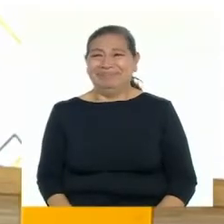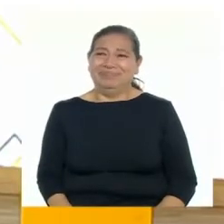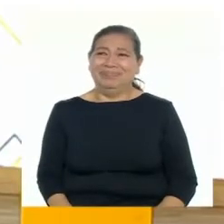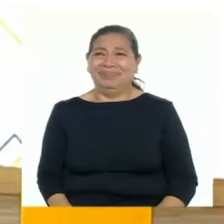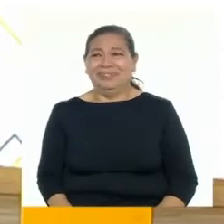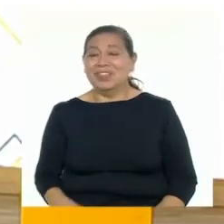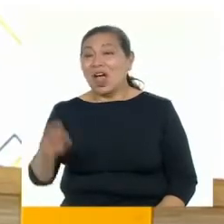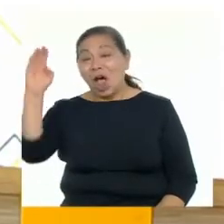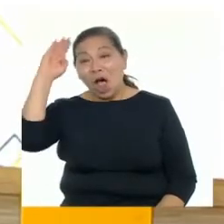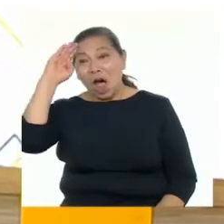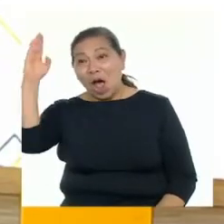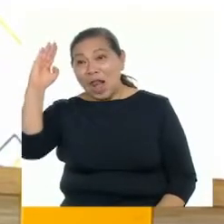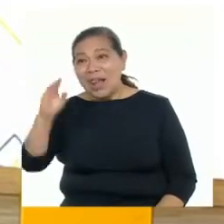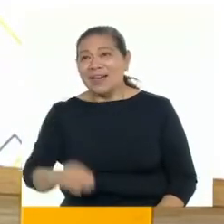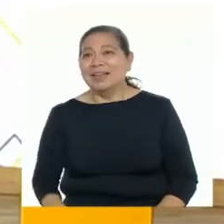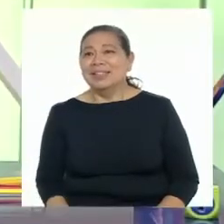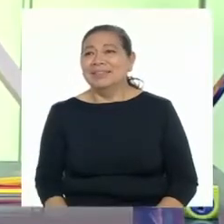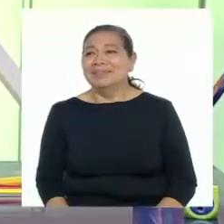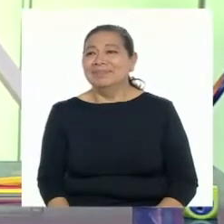¡Hola, Jonathan!